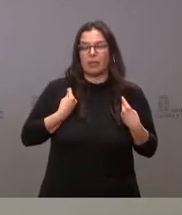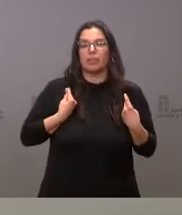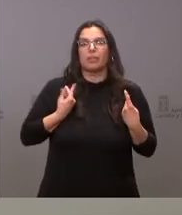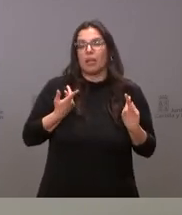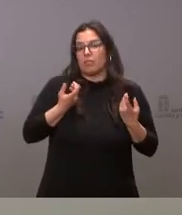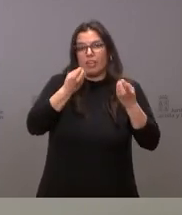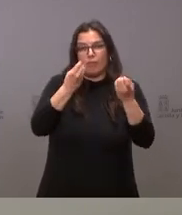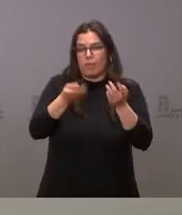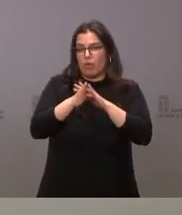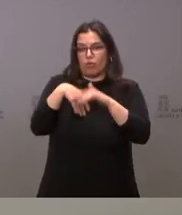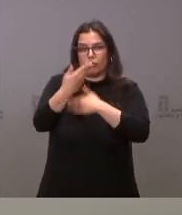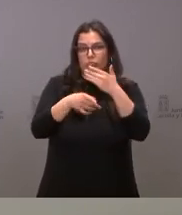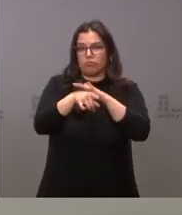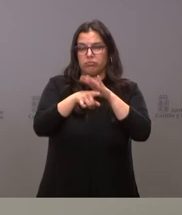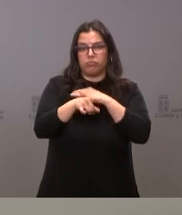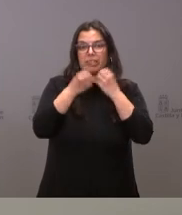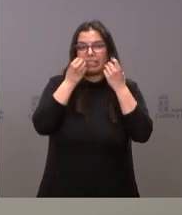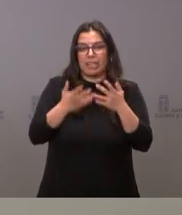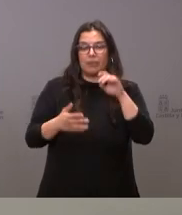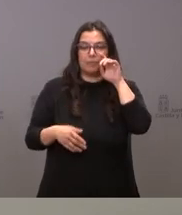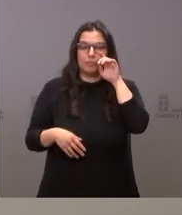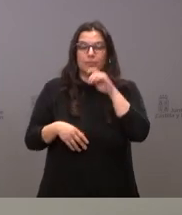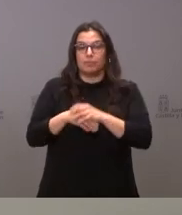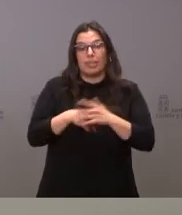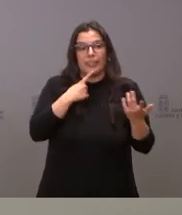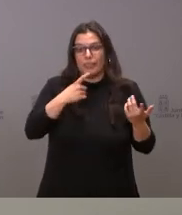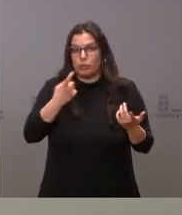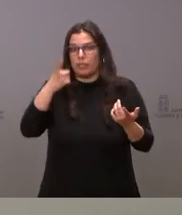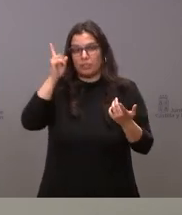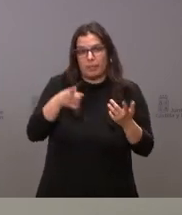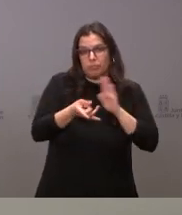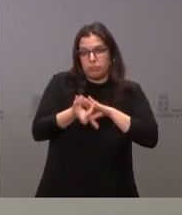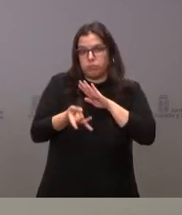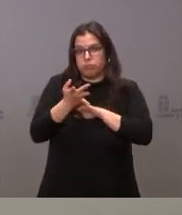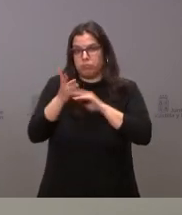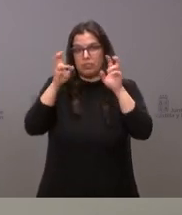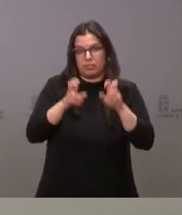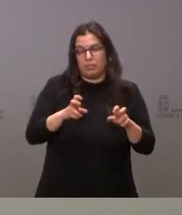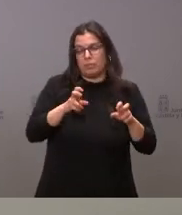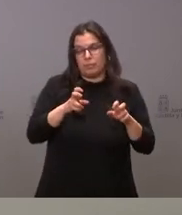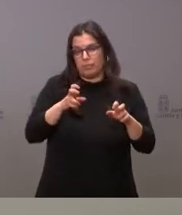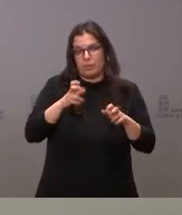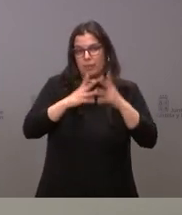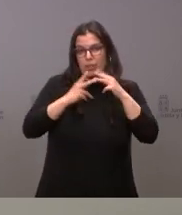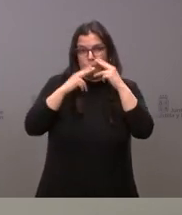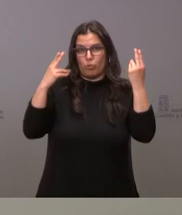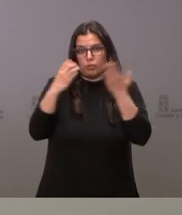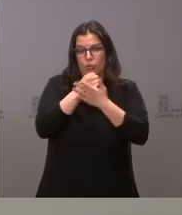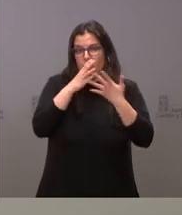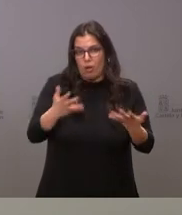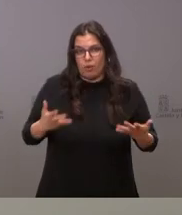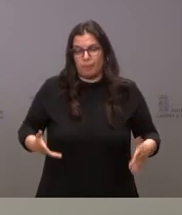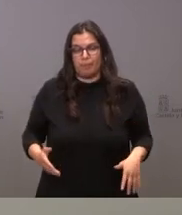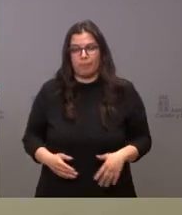iremos informando de los trámites que existen al respecto dentro de las dificultades también de la relación administrativa que atravesamos todas las administraciones públicas en este momento